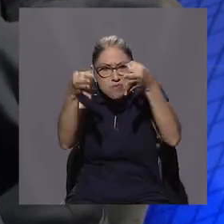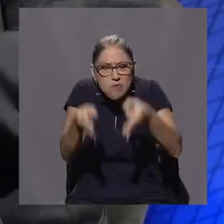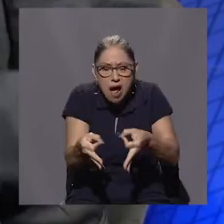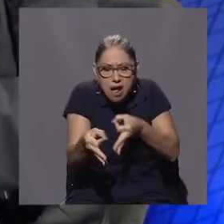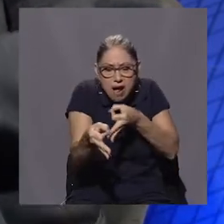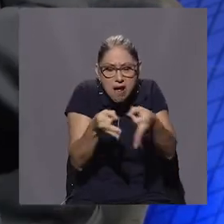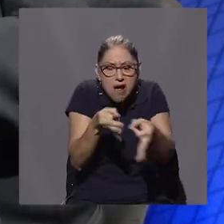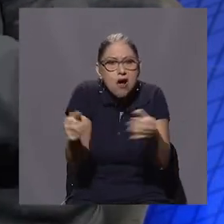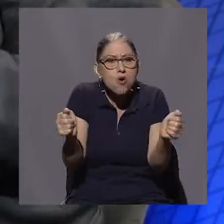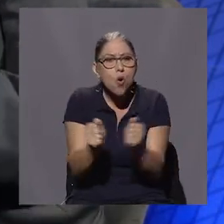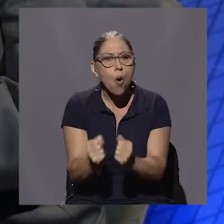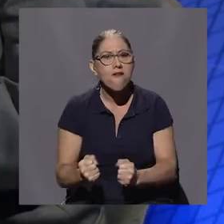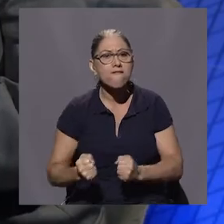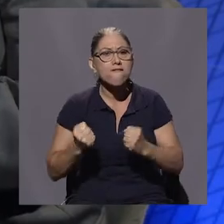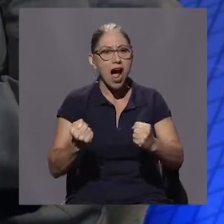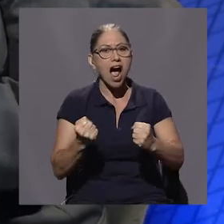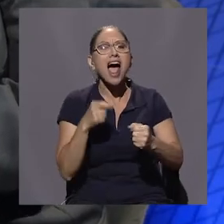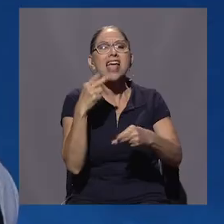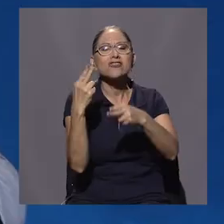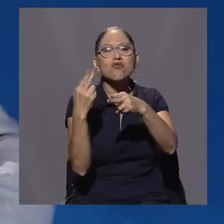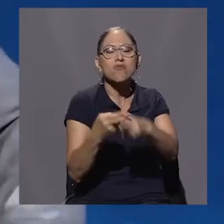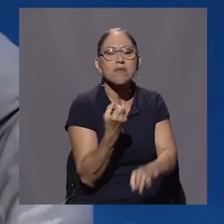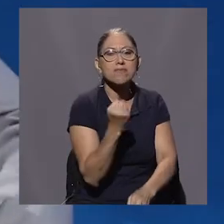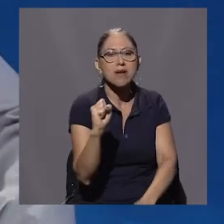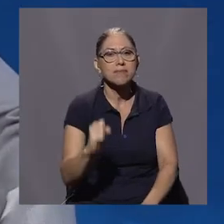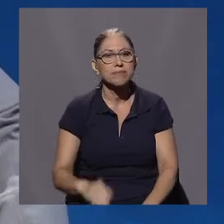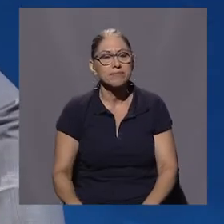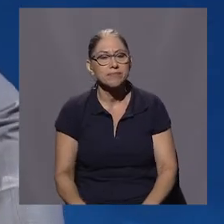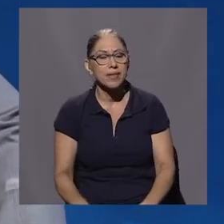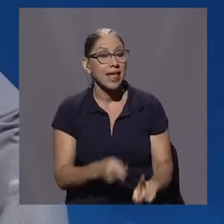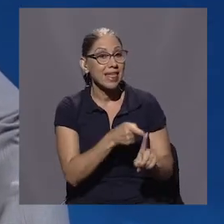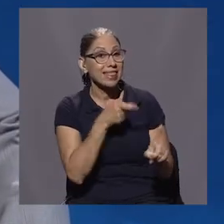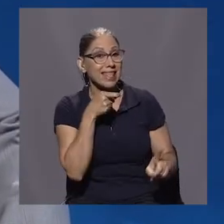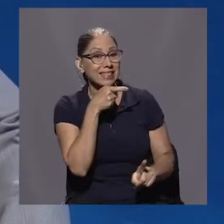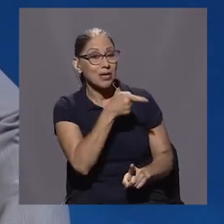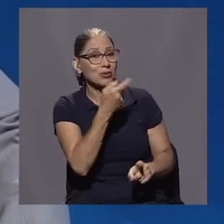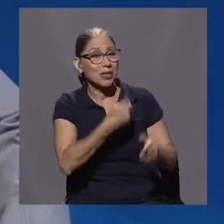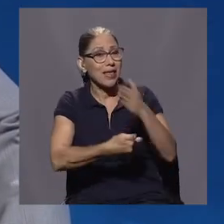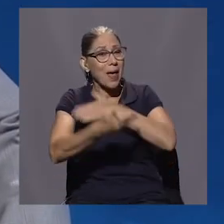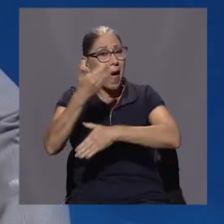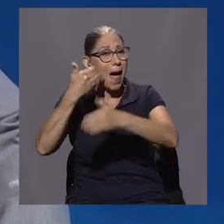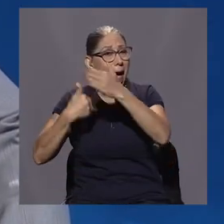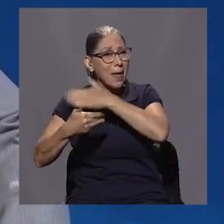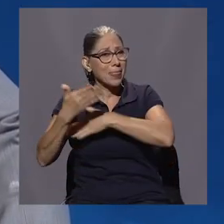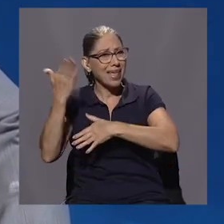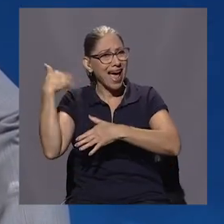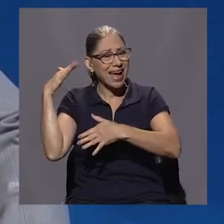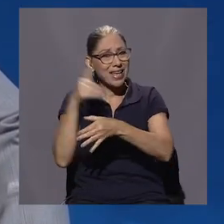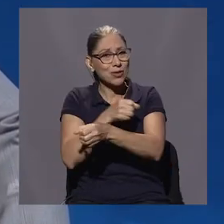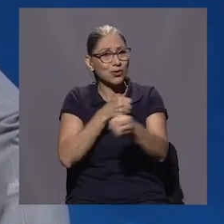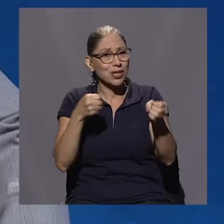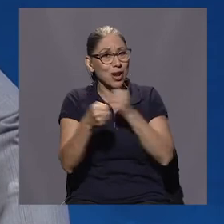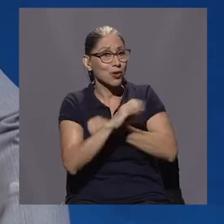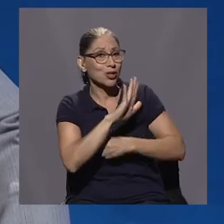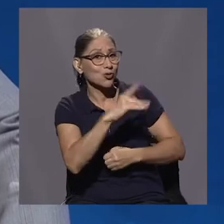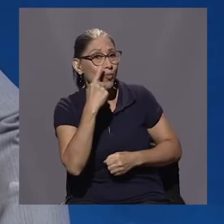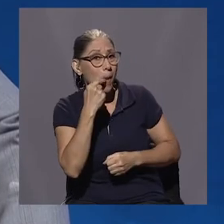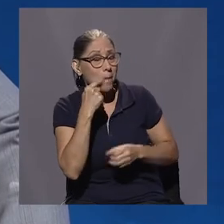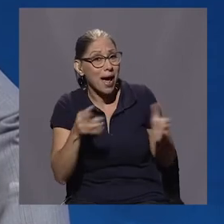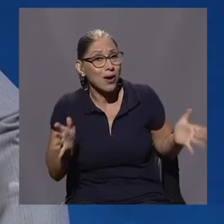piensa con valor. Don Oscar, es que desde que usted estaba en aquellos salones donde su papá auspiciaba